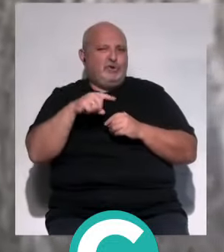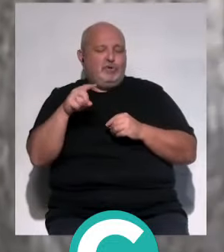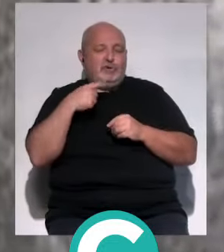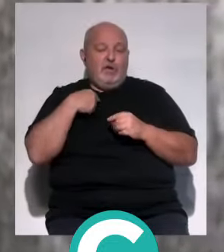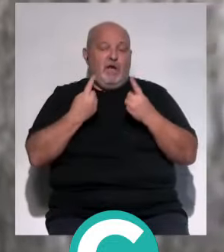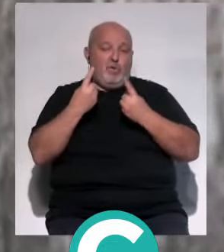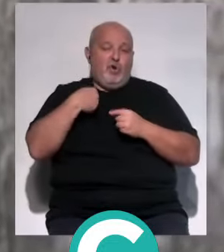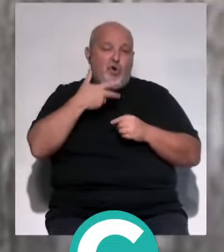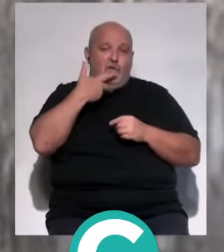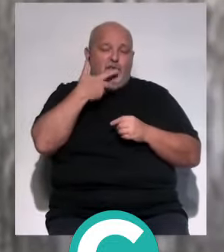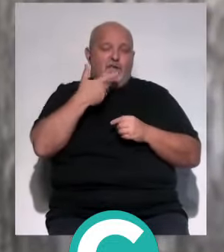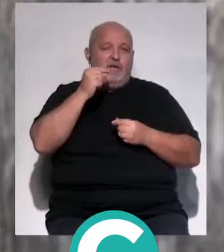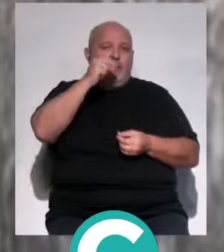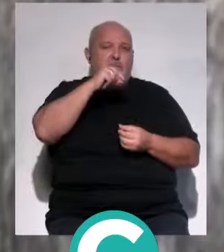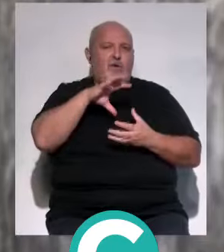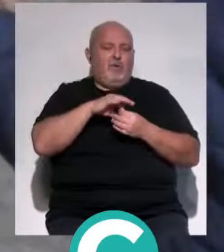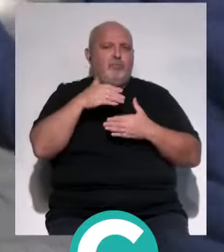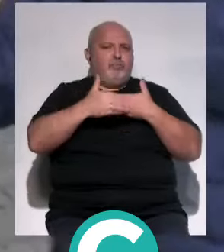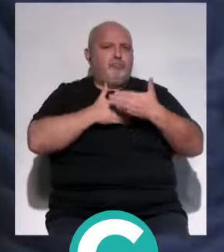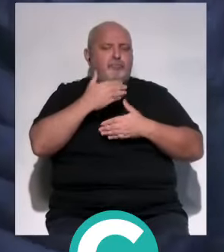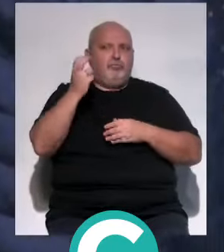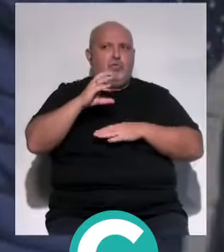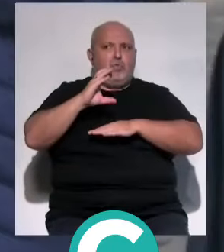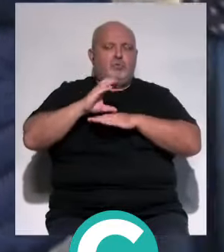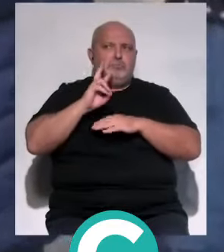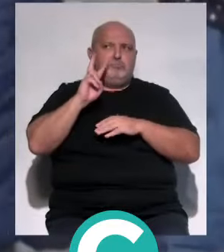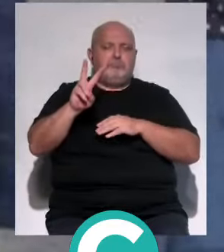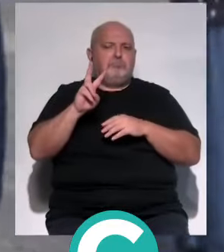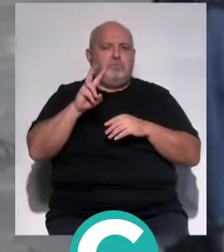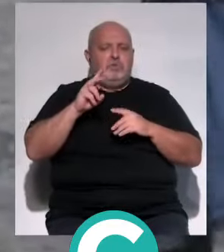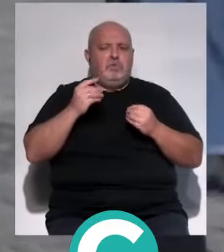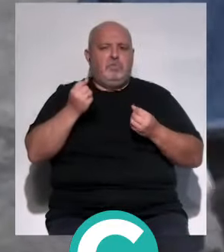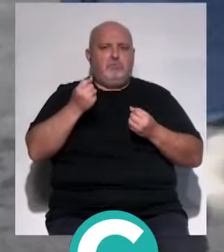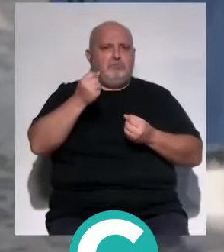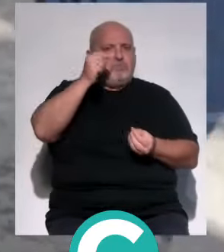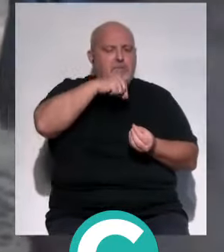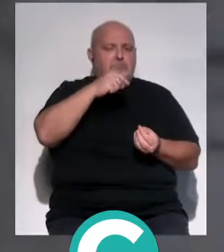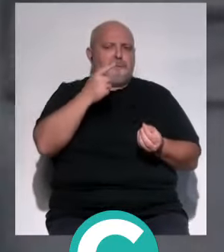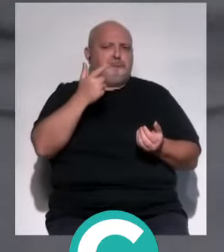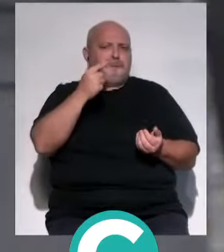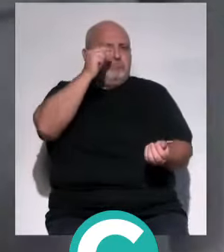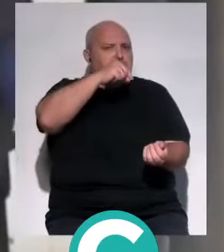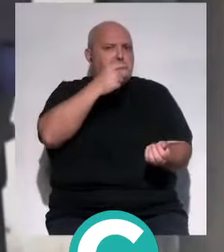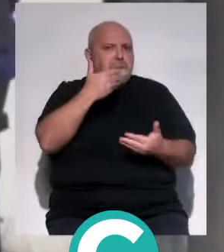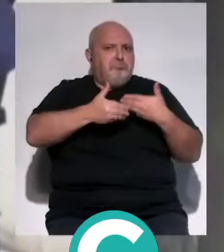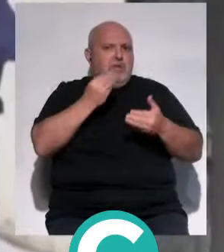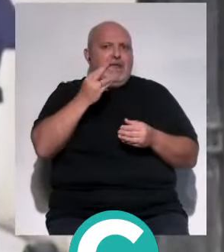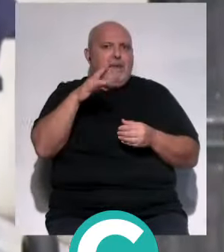yo conozco personas que llevan la quimio de forma maravillosa, vienen a la consulta con su tratamiento, la dieta les viene